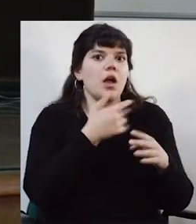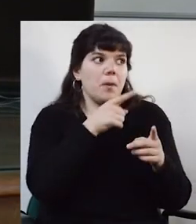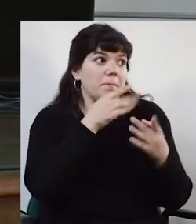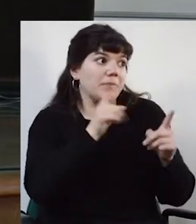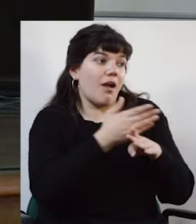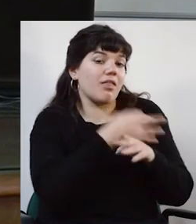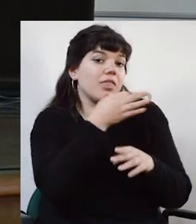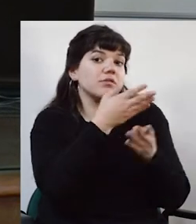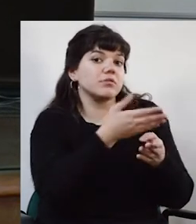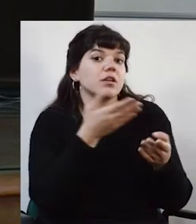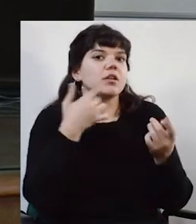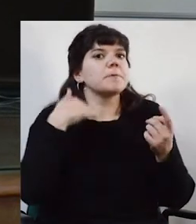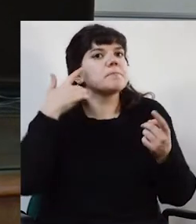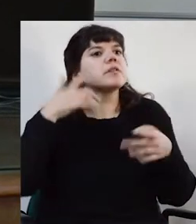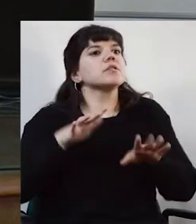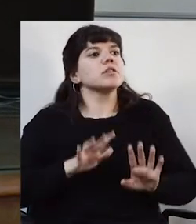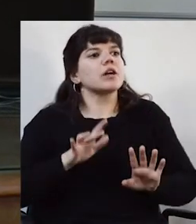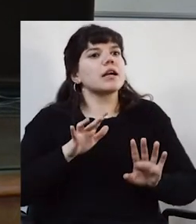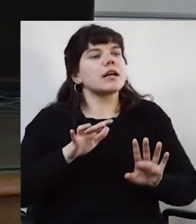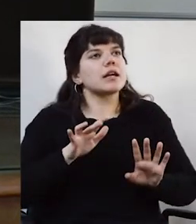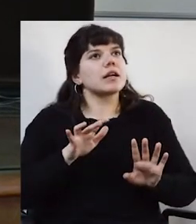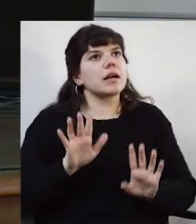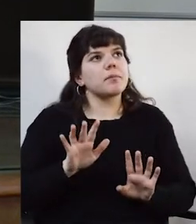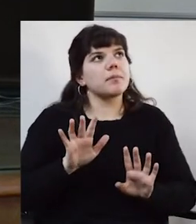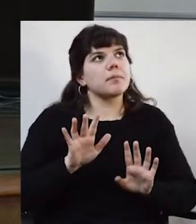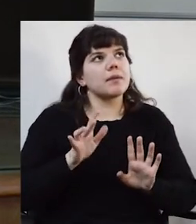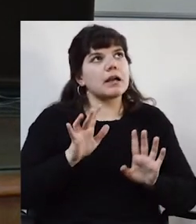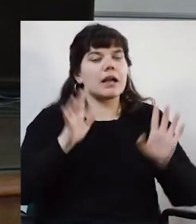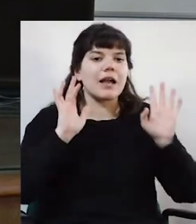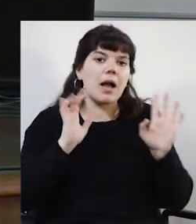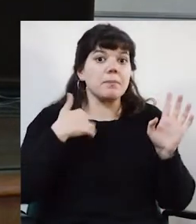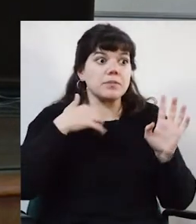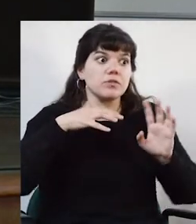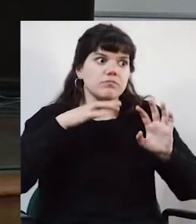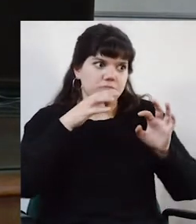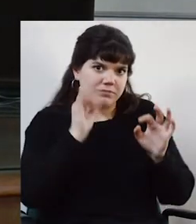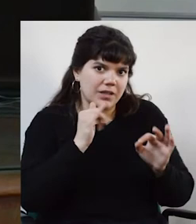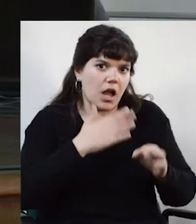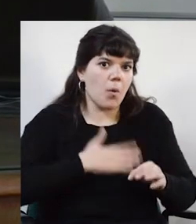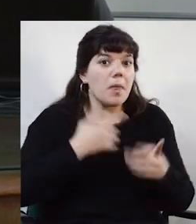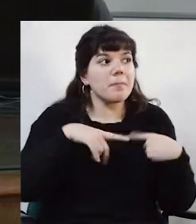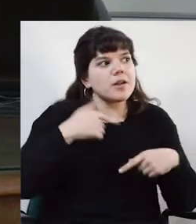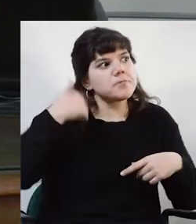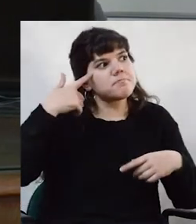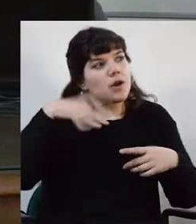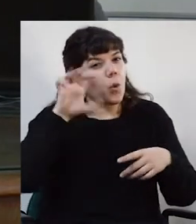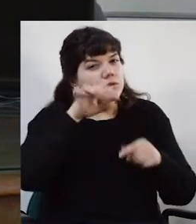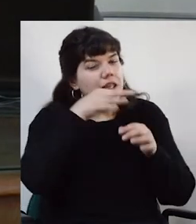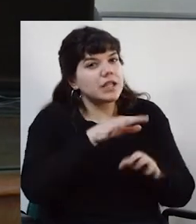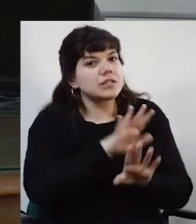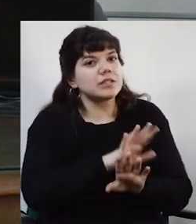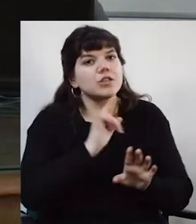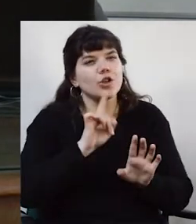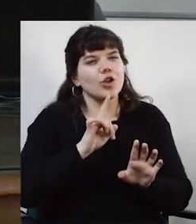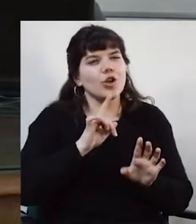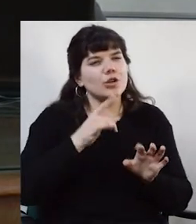digo, me parece que es como que capaz que estamos totalmente de acuerdo, pero por lo que yo te escuché decir, me parece